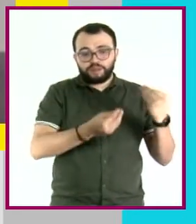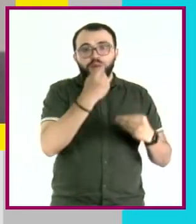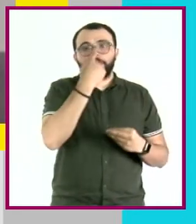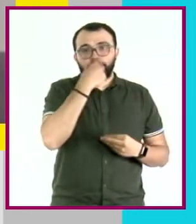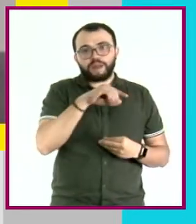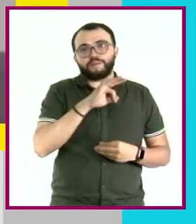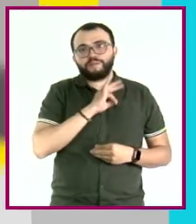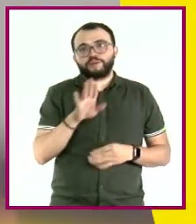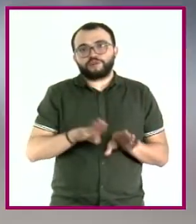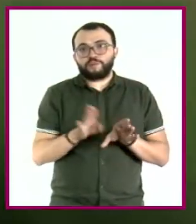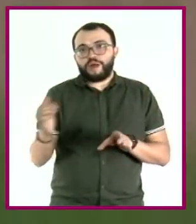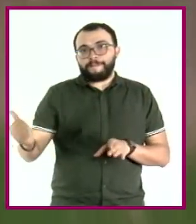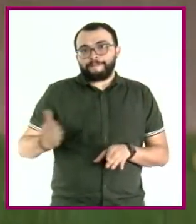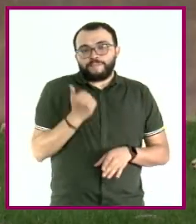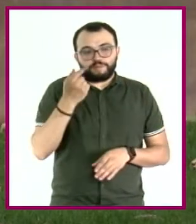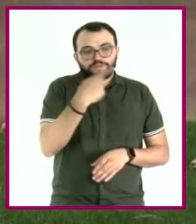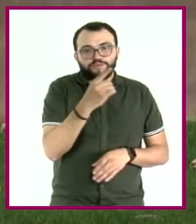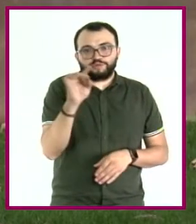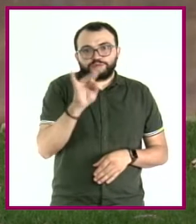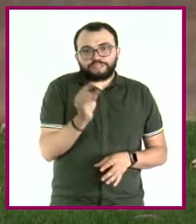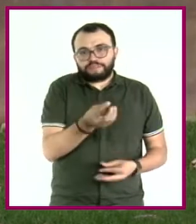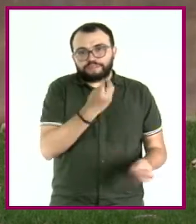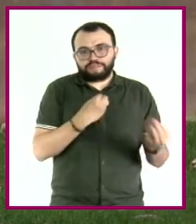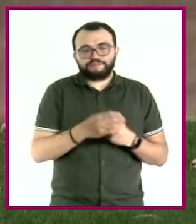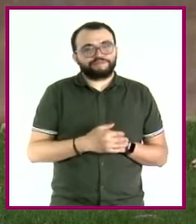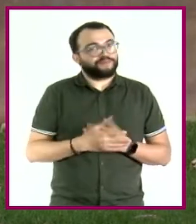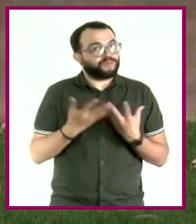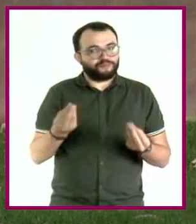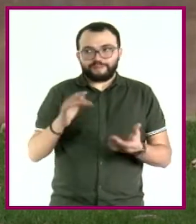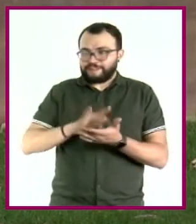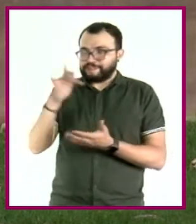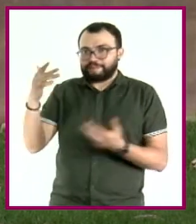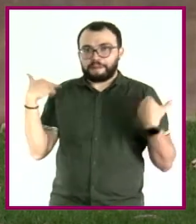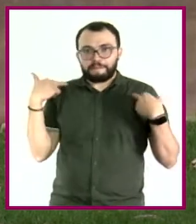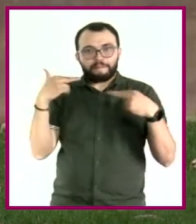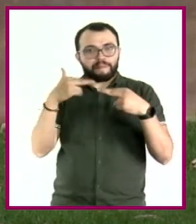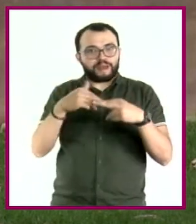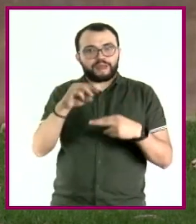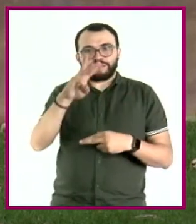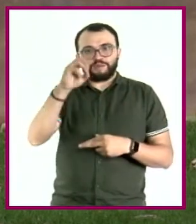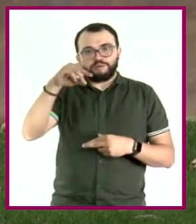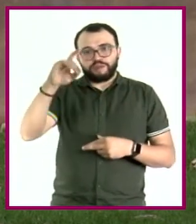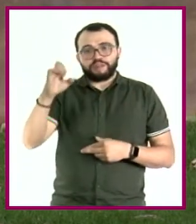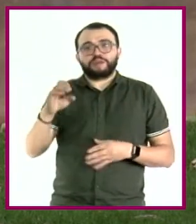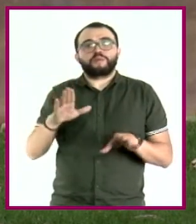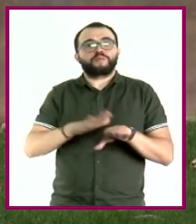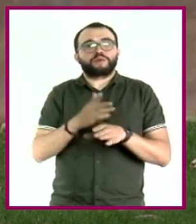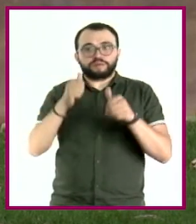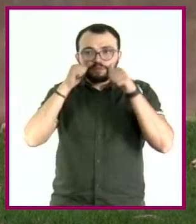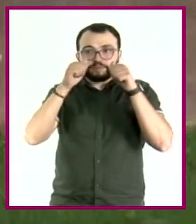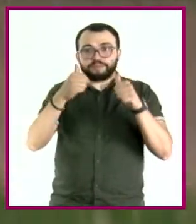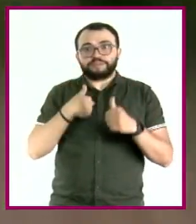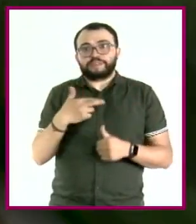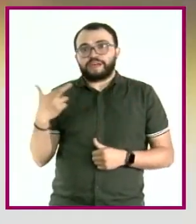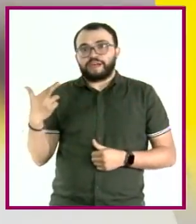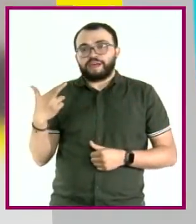propiedades que nos imprecen. Le agradecemos que haya estado con nosotros, maestra Wendolín Dávila, y por atender a nuestras respuestas.